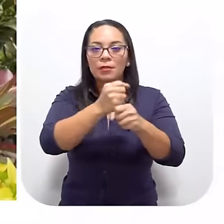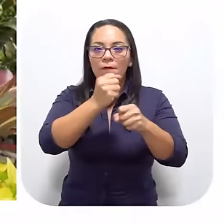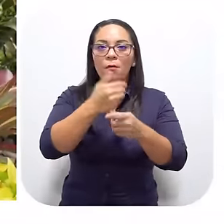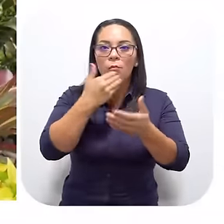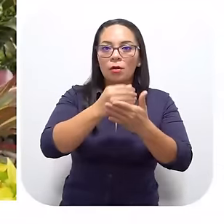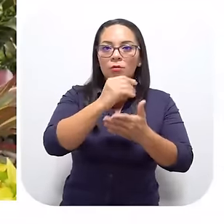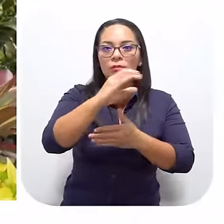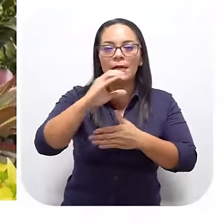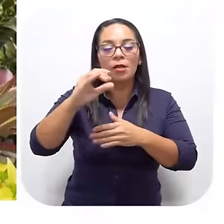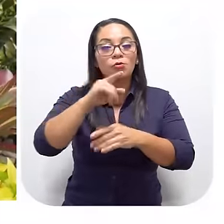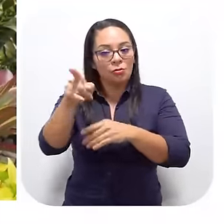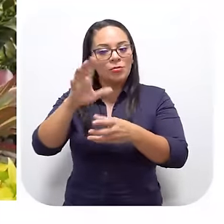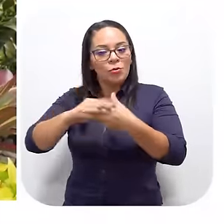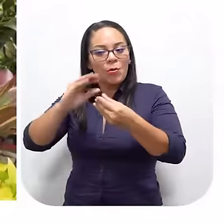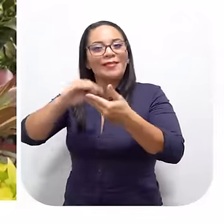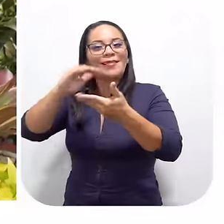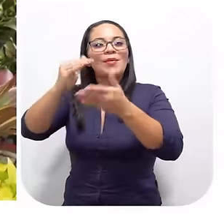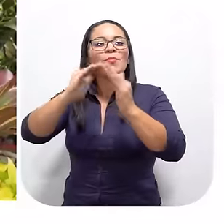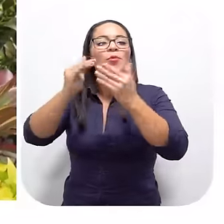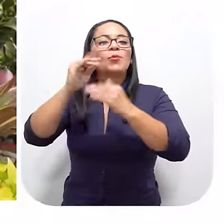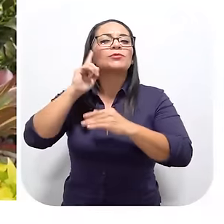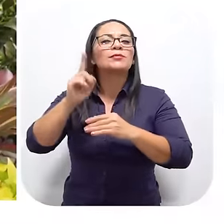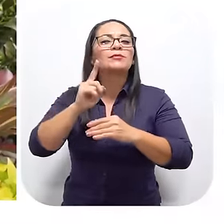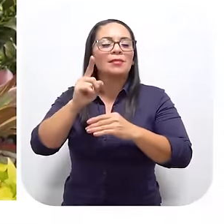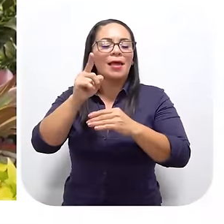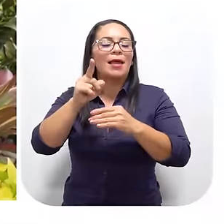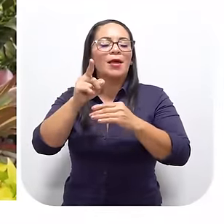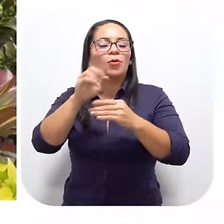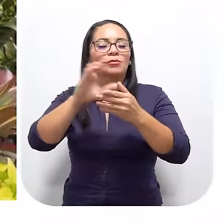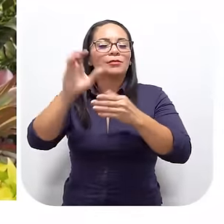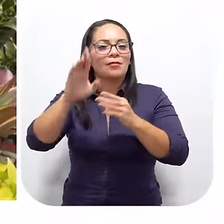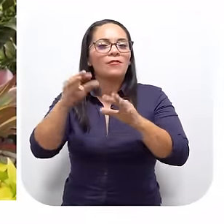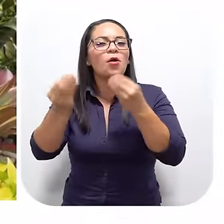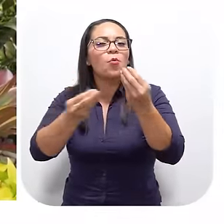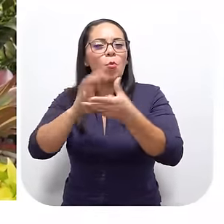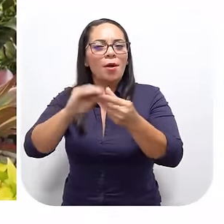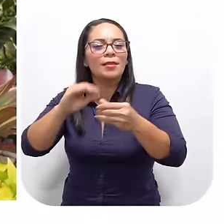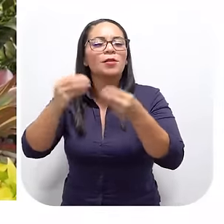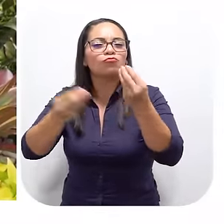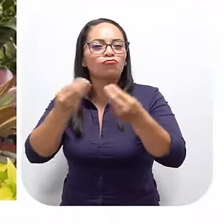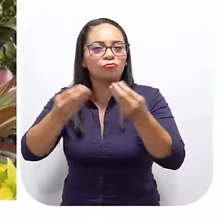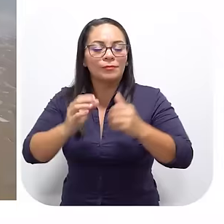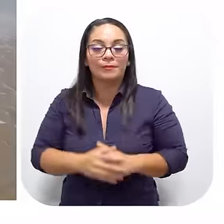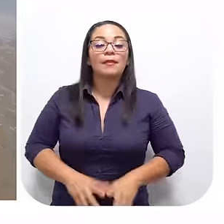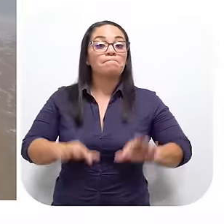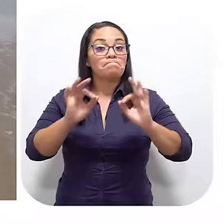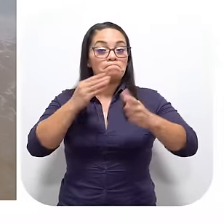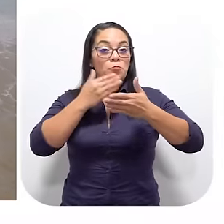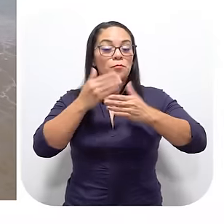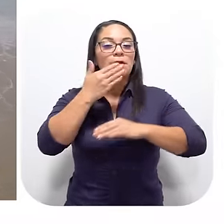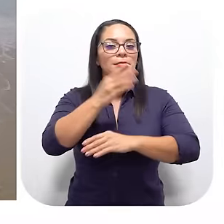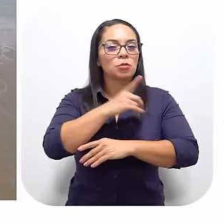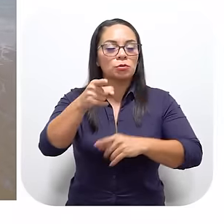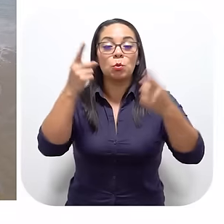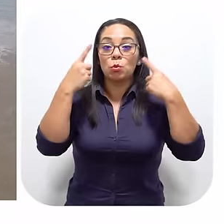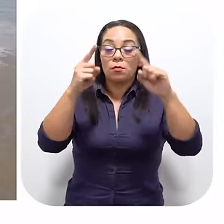Buenos salarios Etcétera Cuéntenle al pueblo Costa Rica ¿Cómo se organizaron? ¿Cómo trabajamos Con el gobierno? Bueno, gracias a Dios